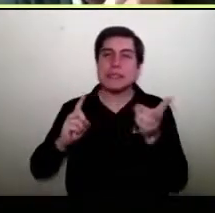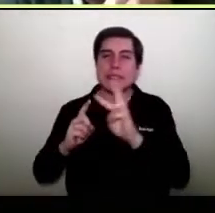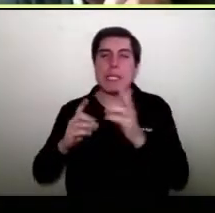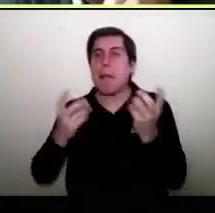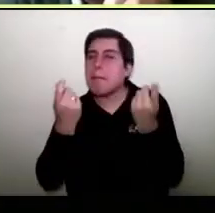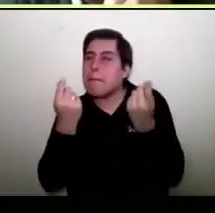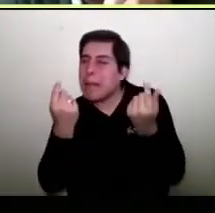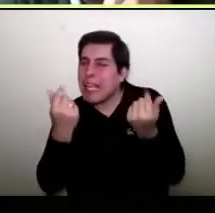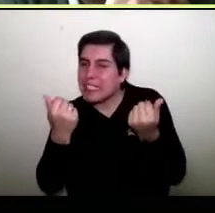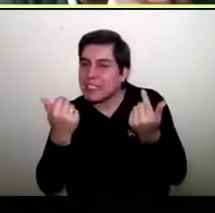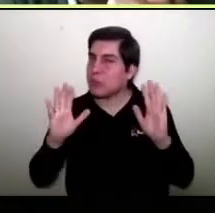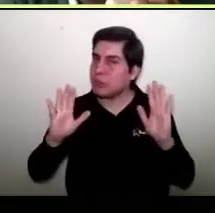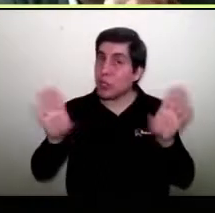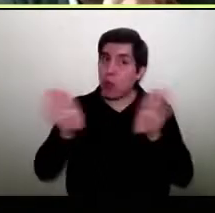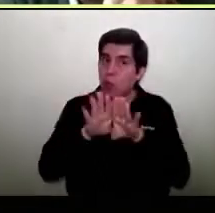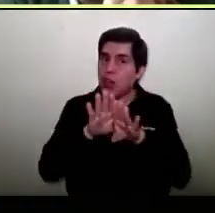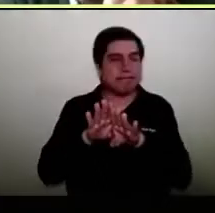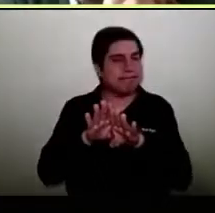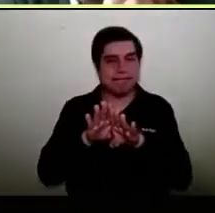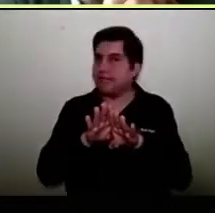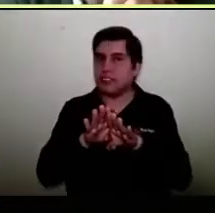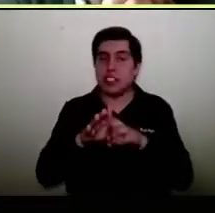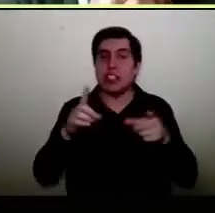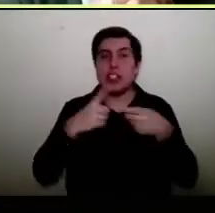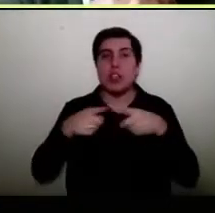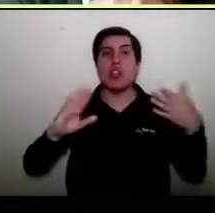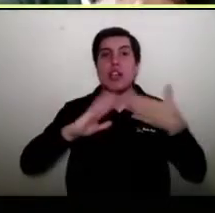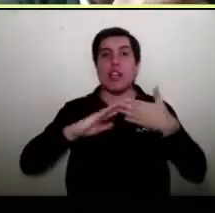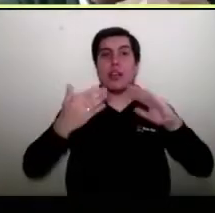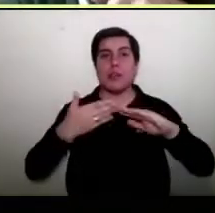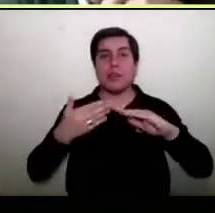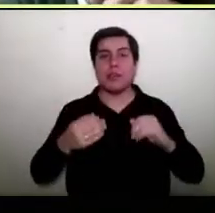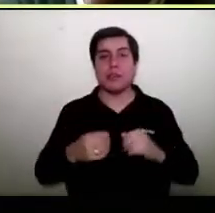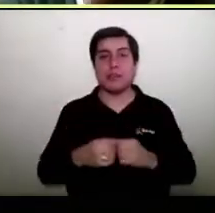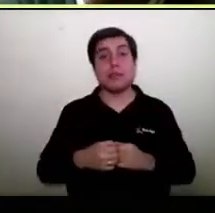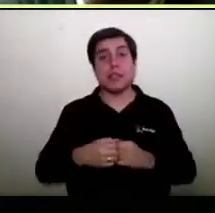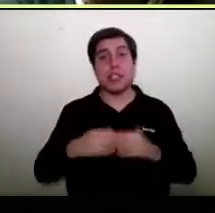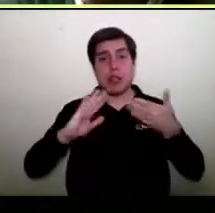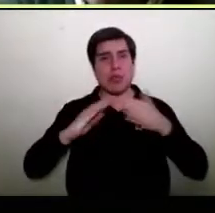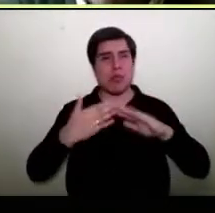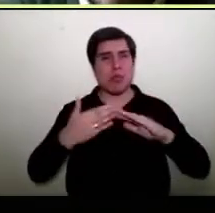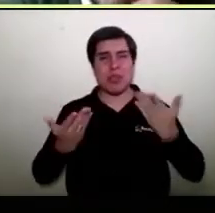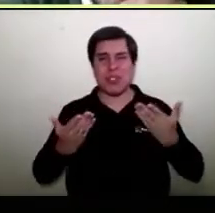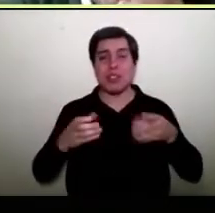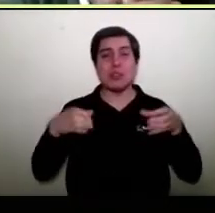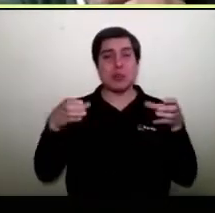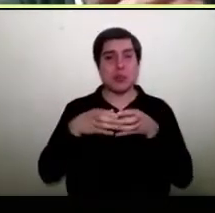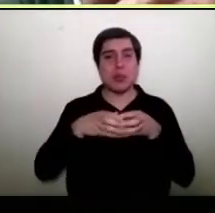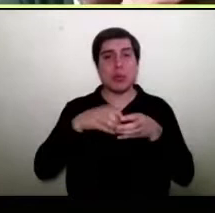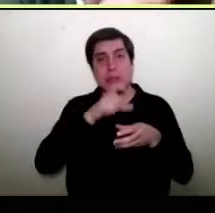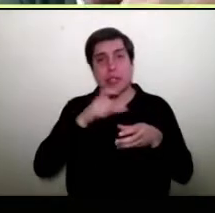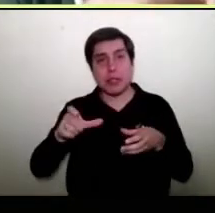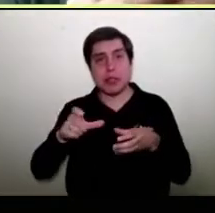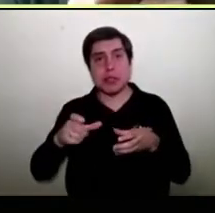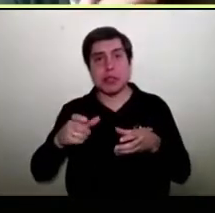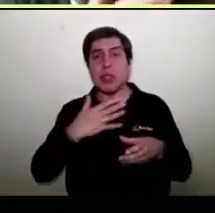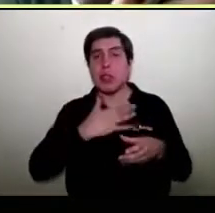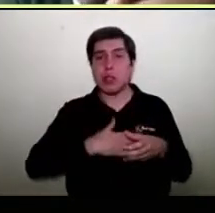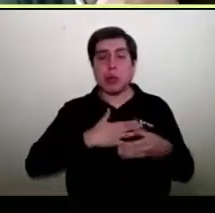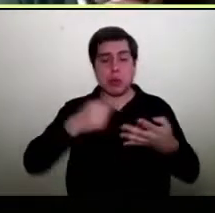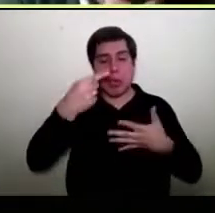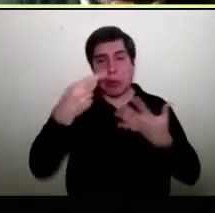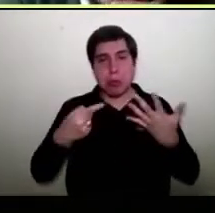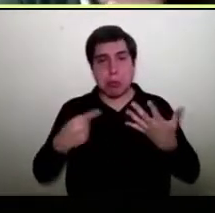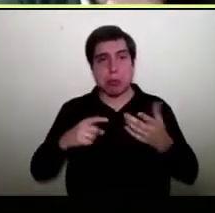lo que es la comunidad. Una comunidad es un grupo de seres humanos que tienen cierto elemento en común,